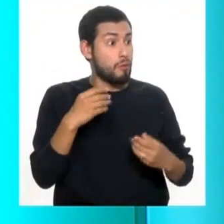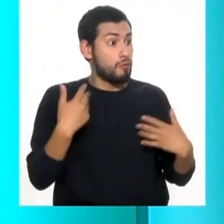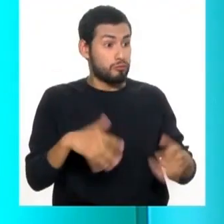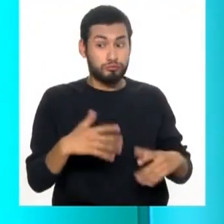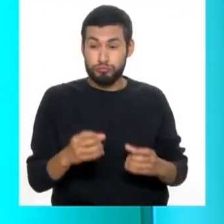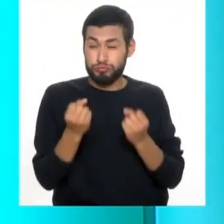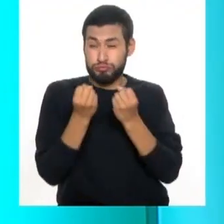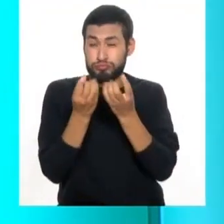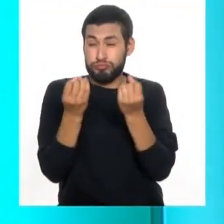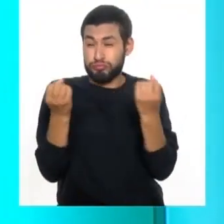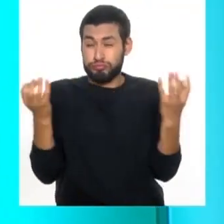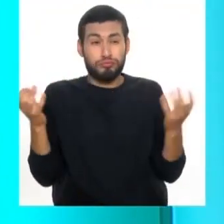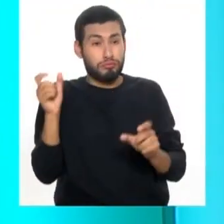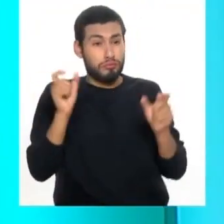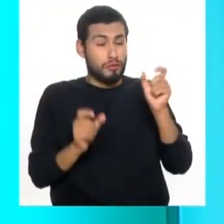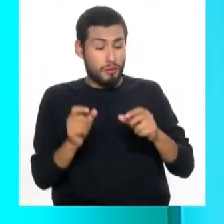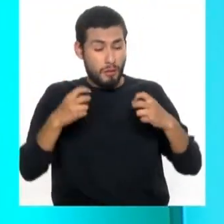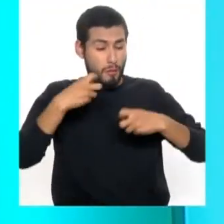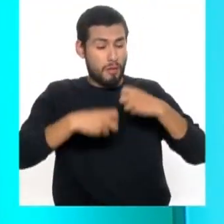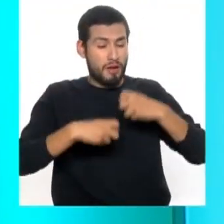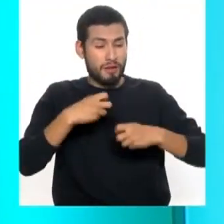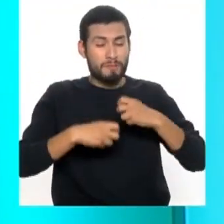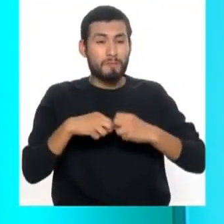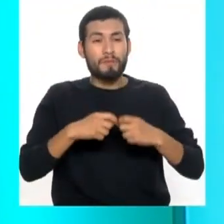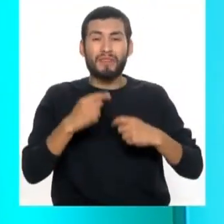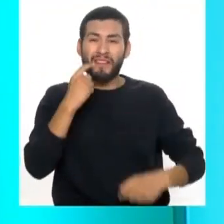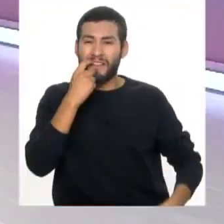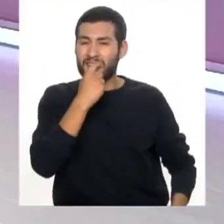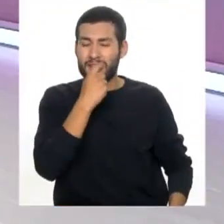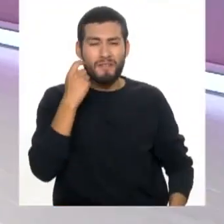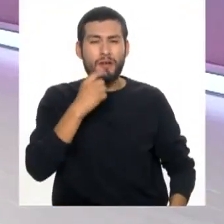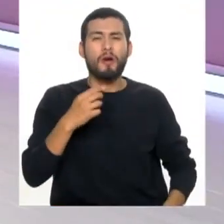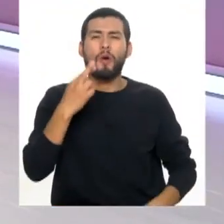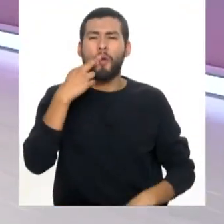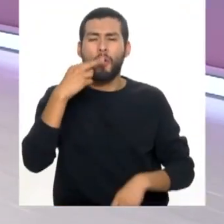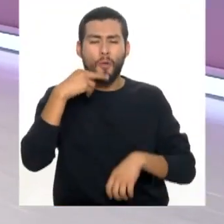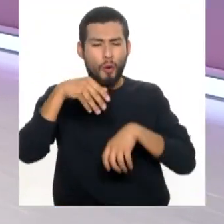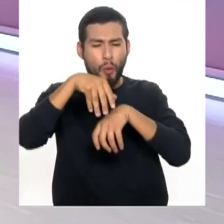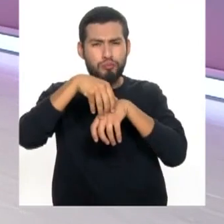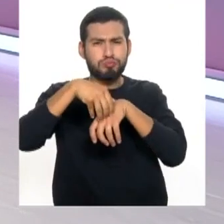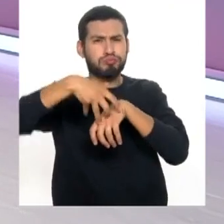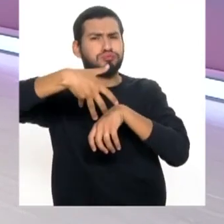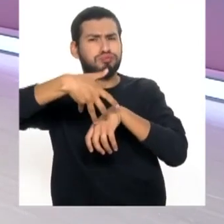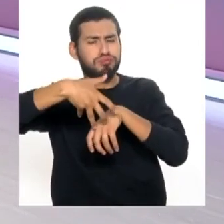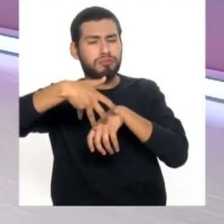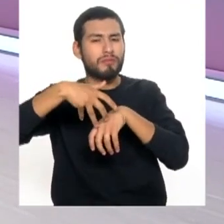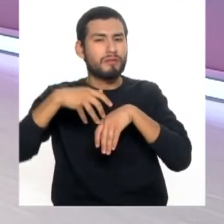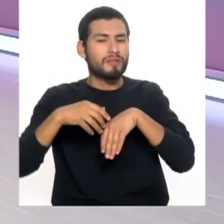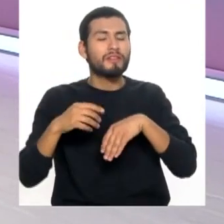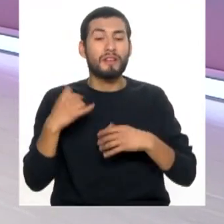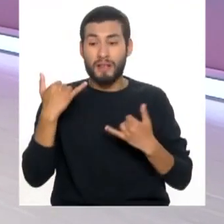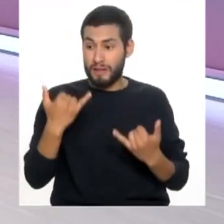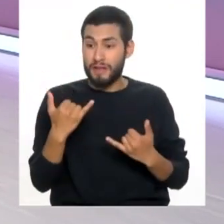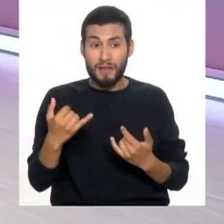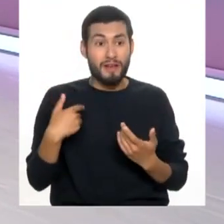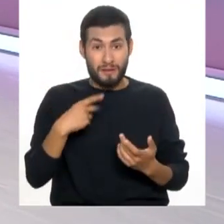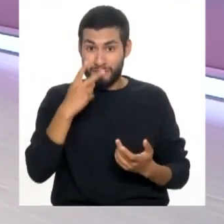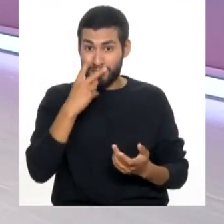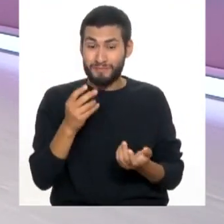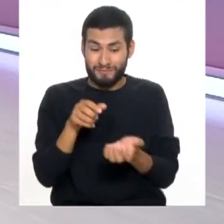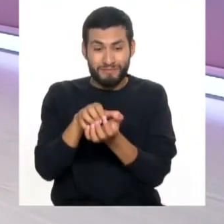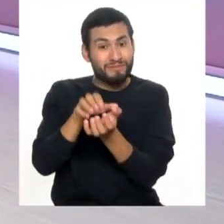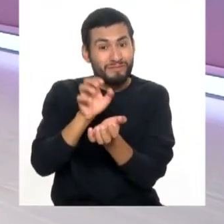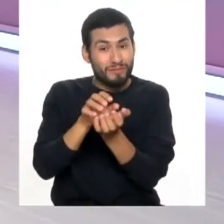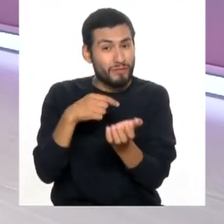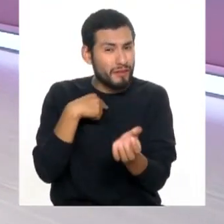mitad de la población tiene problemas con las encías y tiene esta inflamación gingival. Y acá aprovechando las maquetitas que hemos